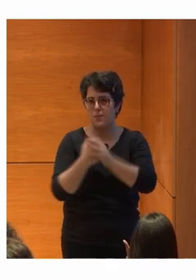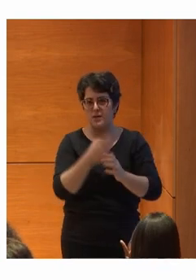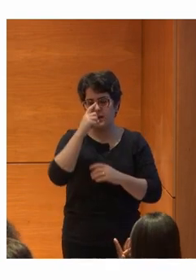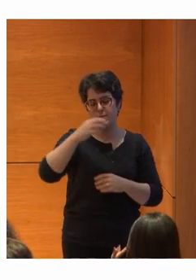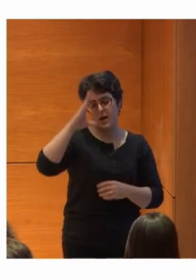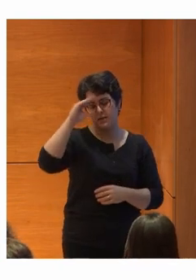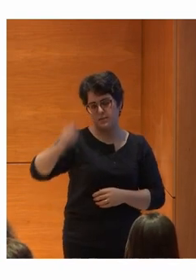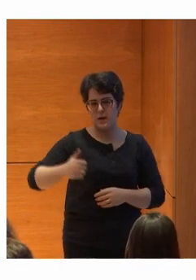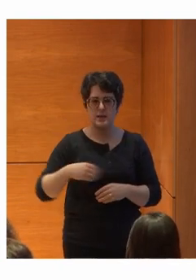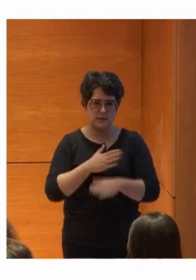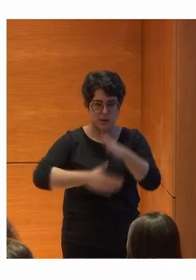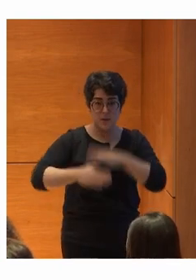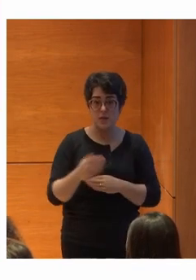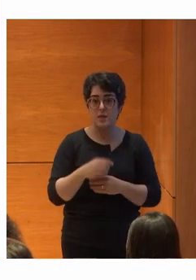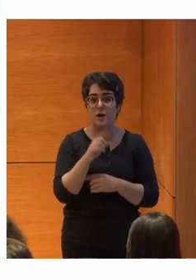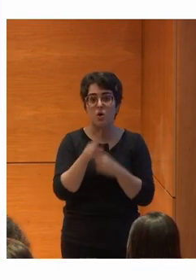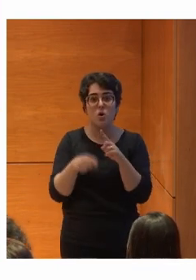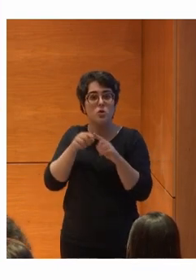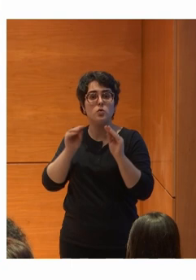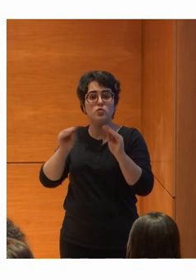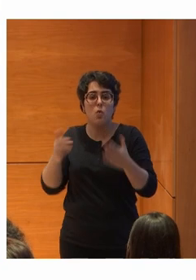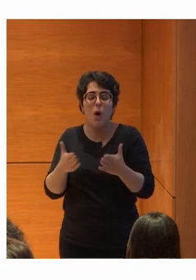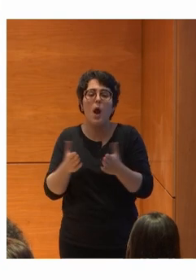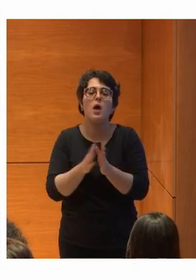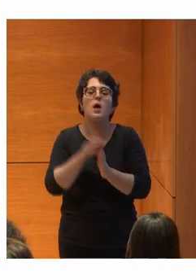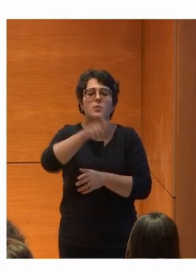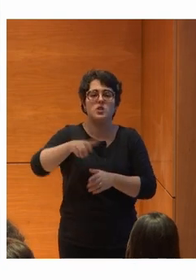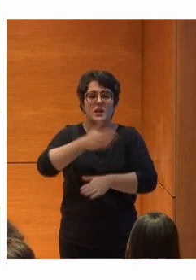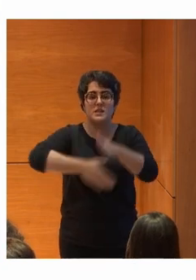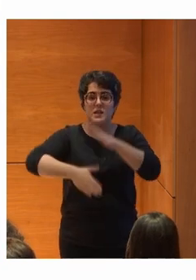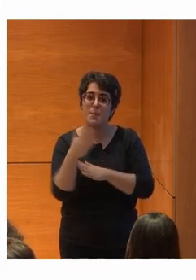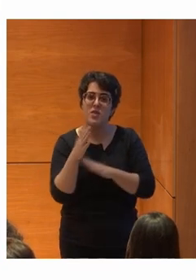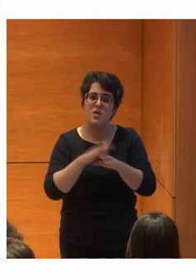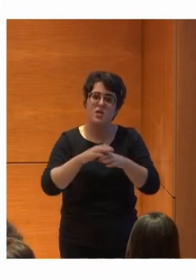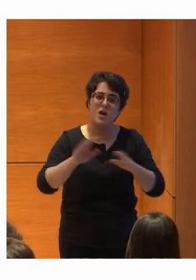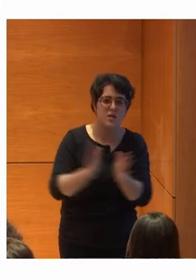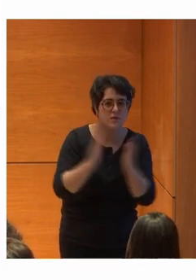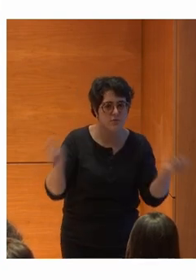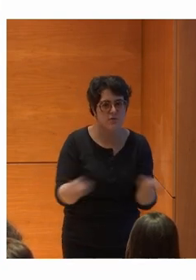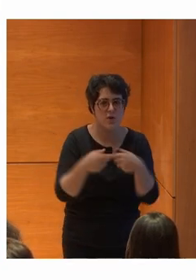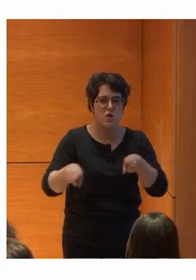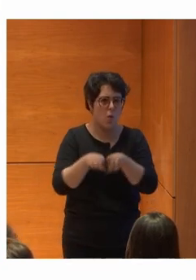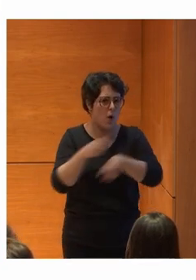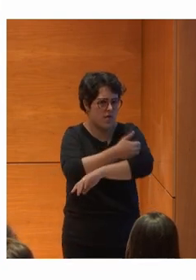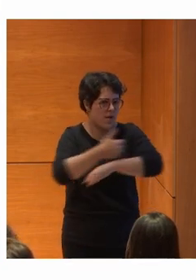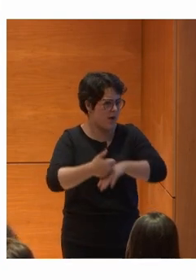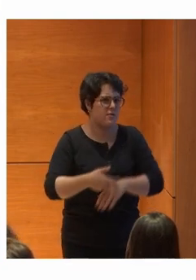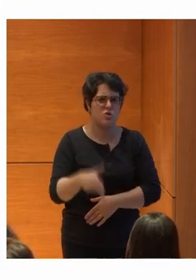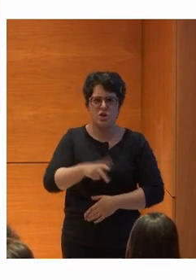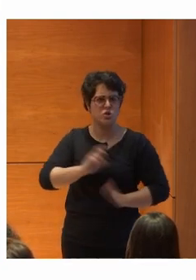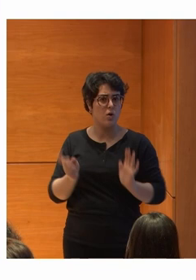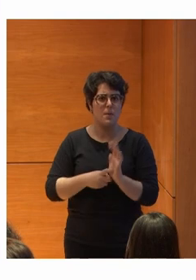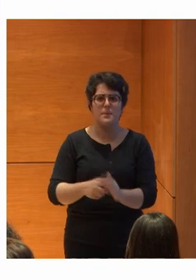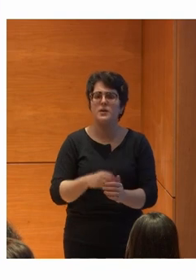Nada Nuestra misión Incluye Promover la inclusión De personas con discapacidad Como ciudadanos De pleno derecho Y para que sean